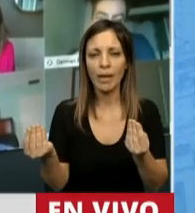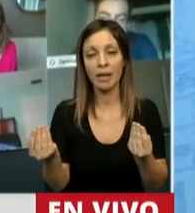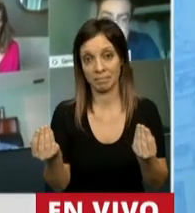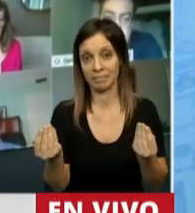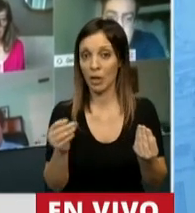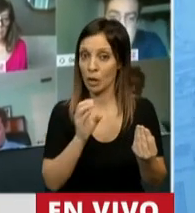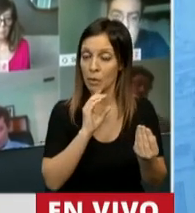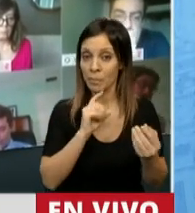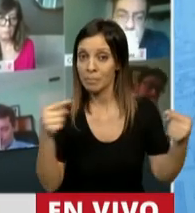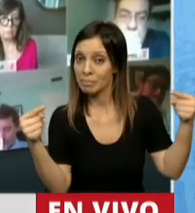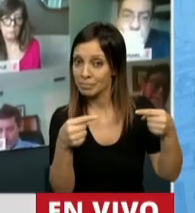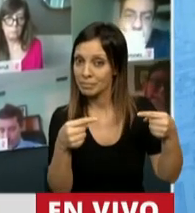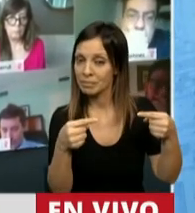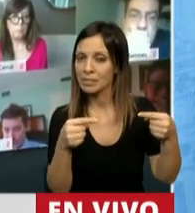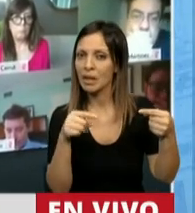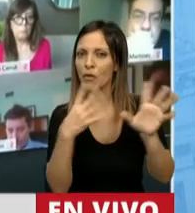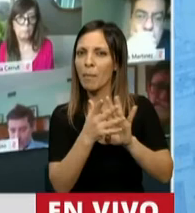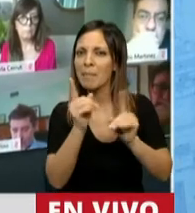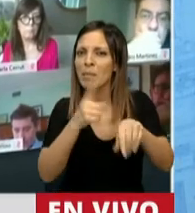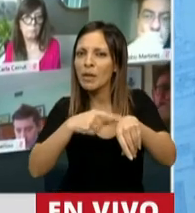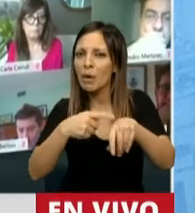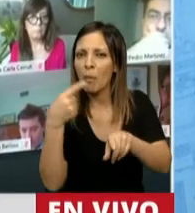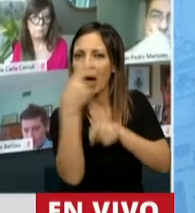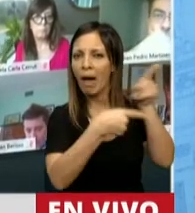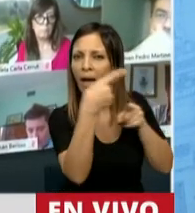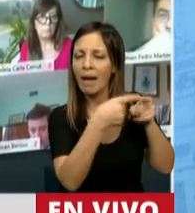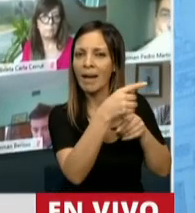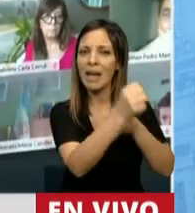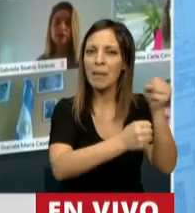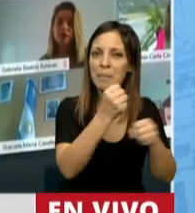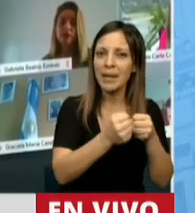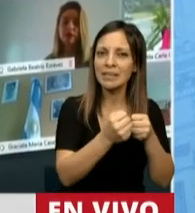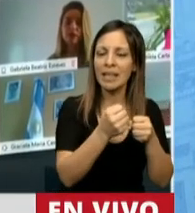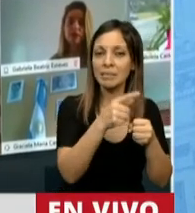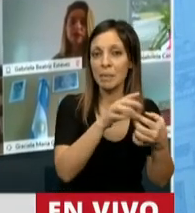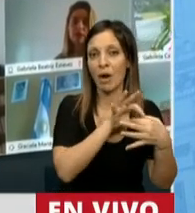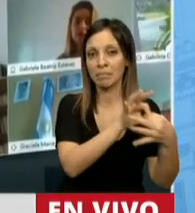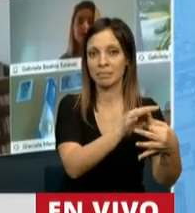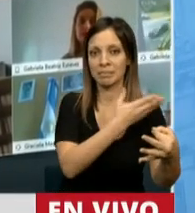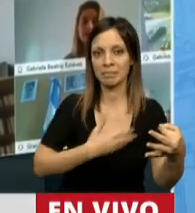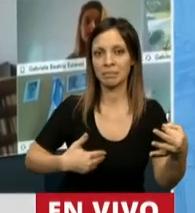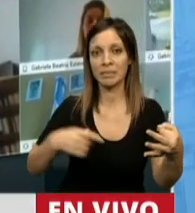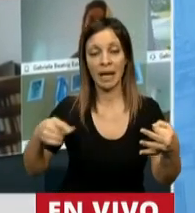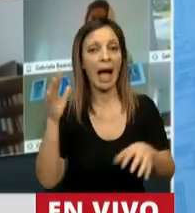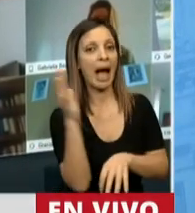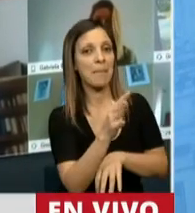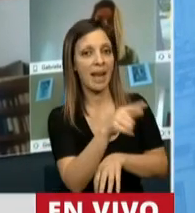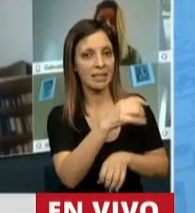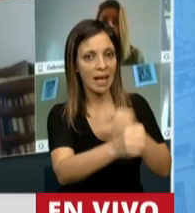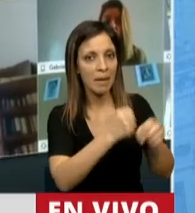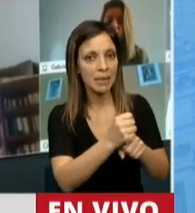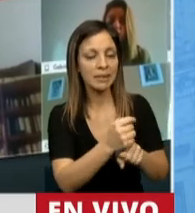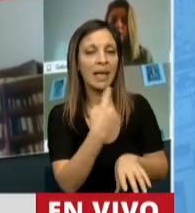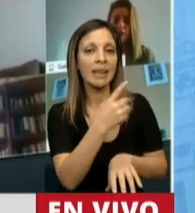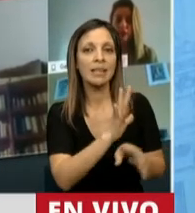paralelo demonizaban a esas empresas que financian a ese Estado, amenazándolas con que como